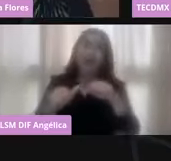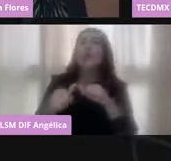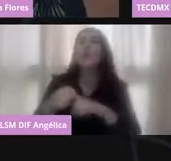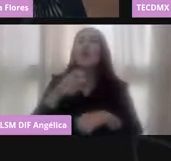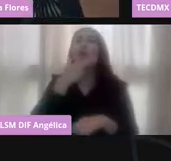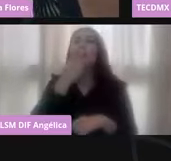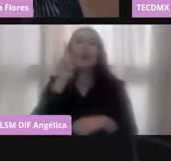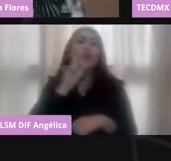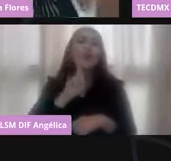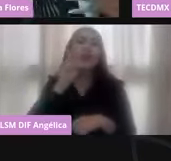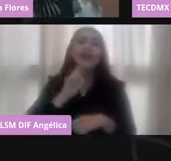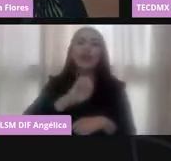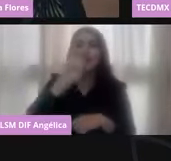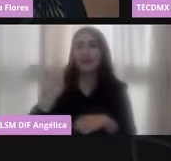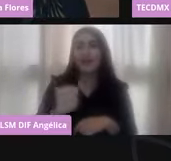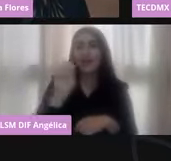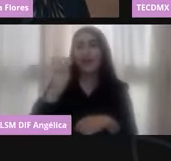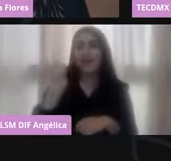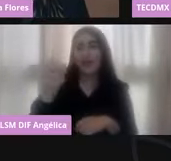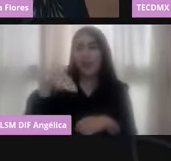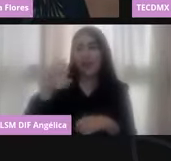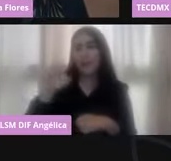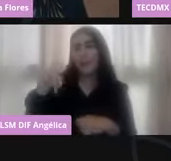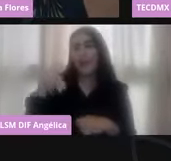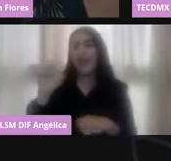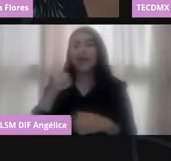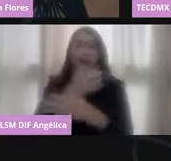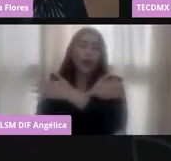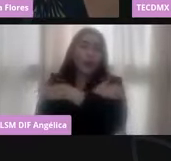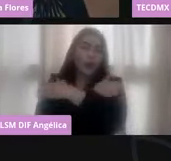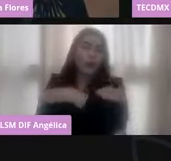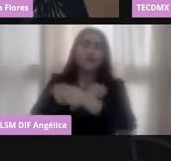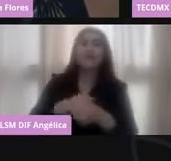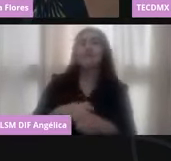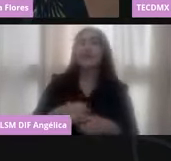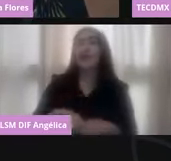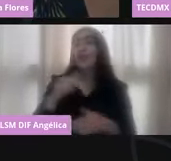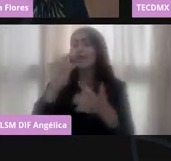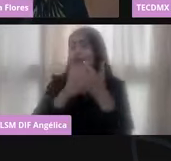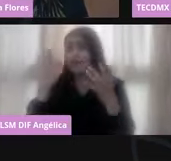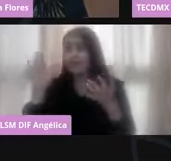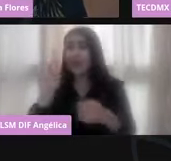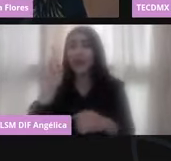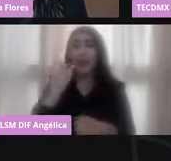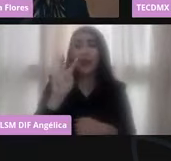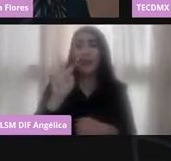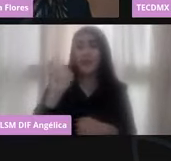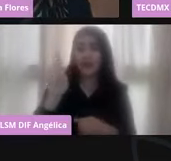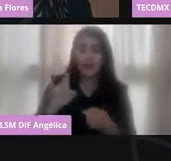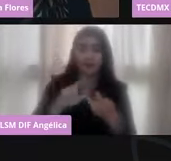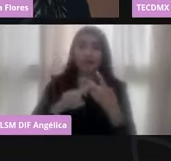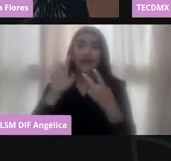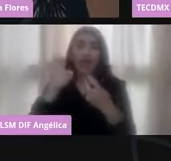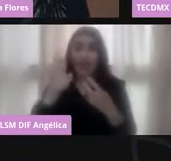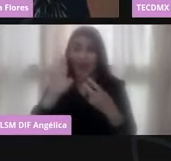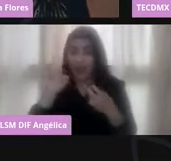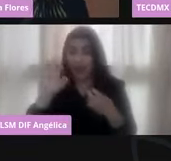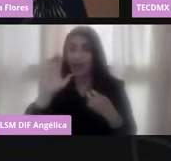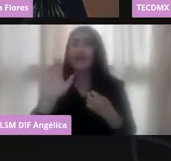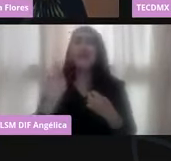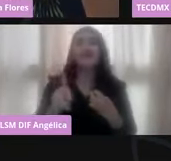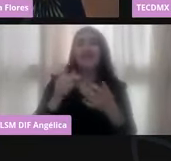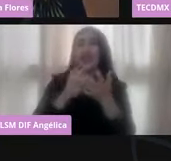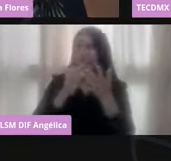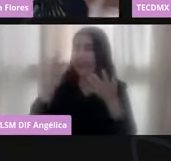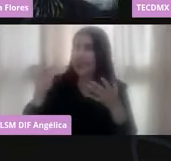fuerte abrazo y beso desde aquí, desde charlas de café. Gracias, David. Gracias, Eric, por hacer posible cada tarde